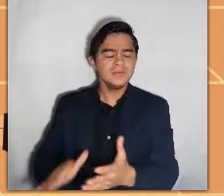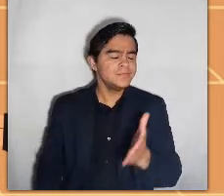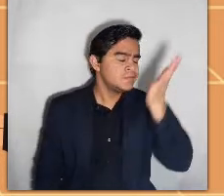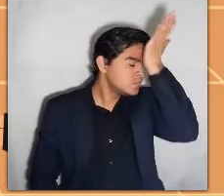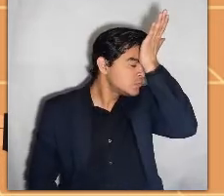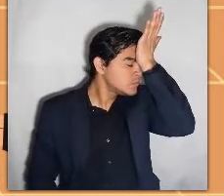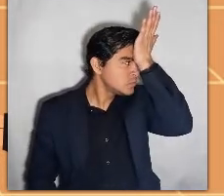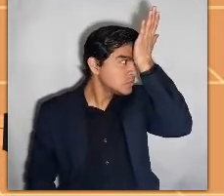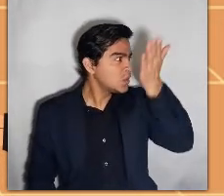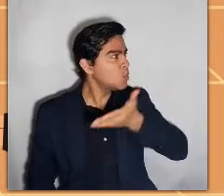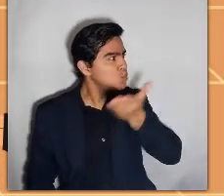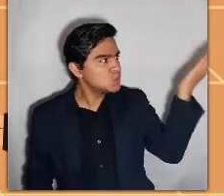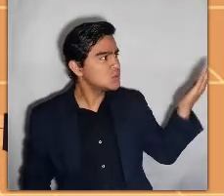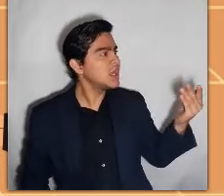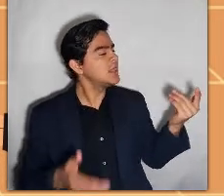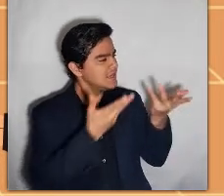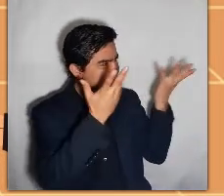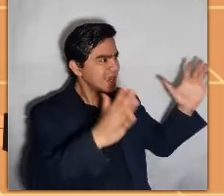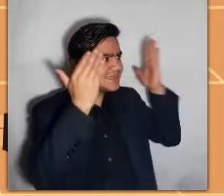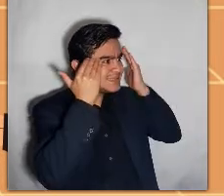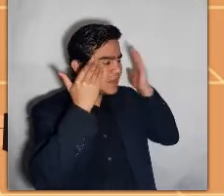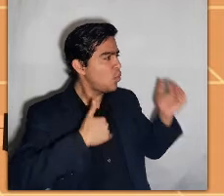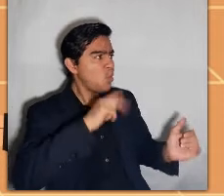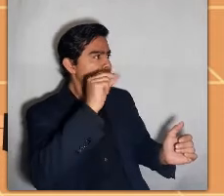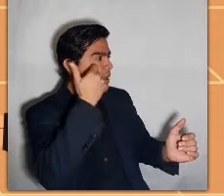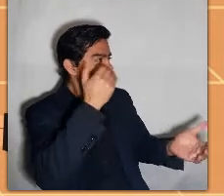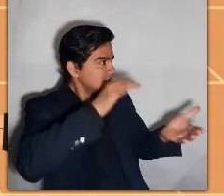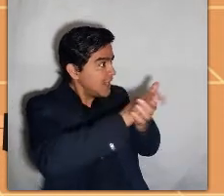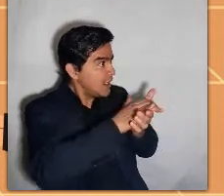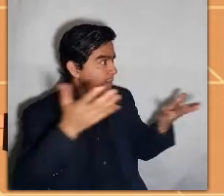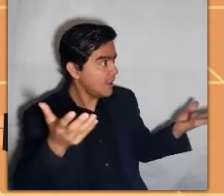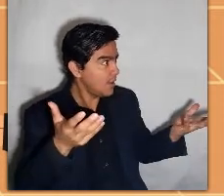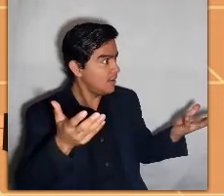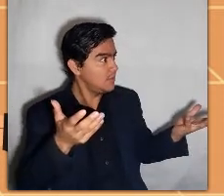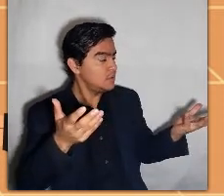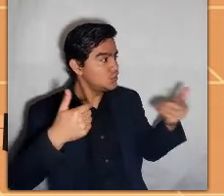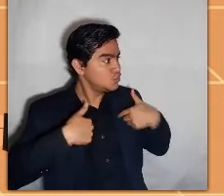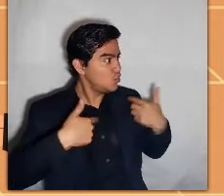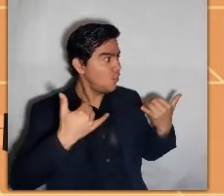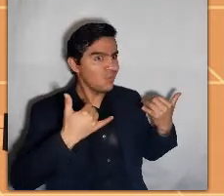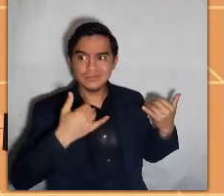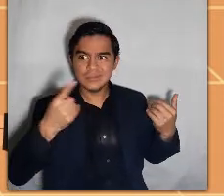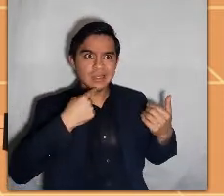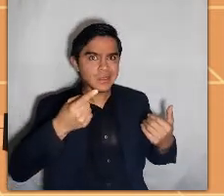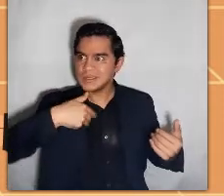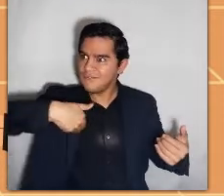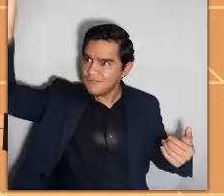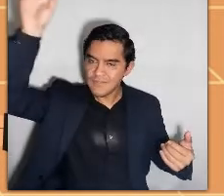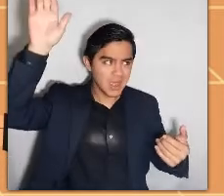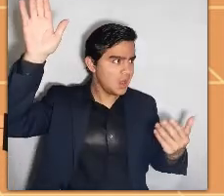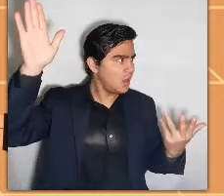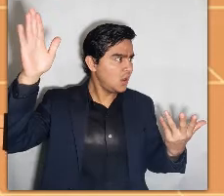para convertirse en su esposa. No me puedo creer que me hayan hecho algo así cuando saben muy bien que yo no quiero casarme y